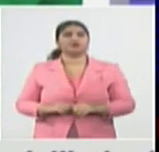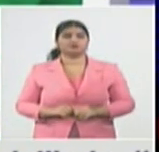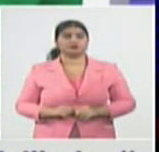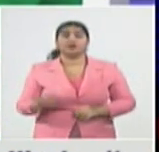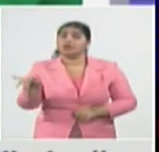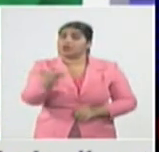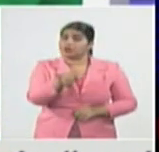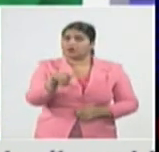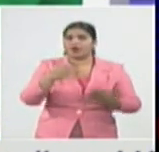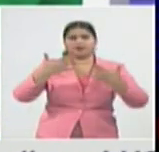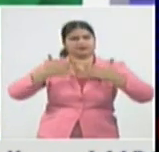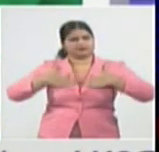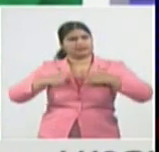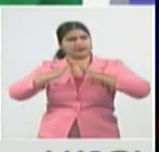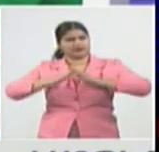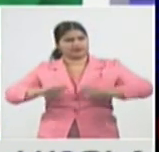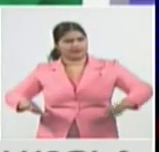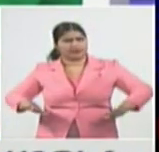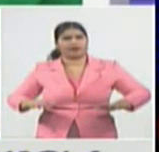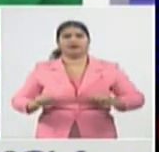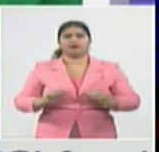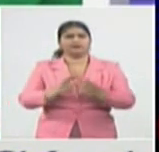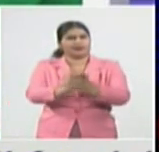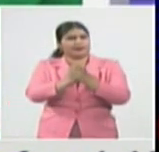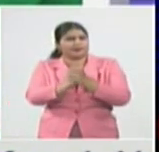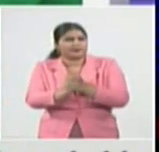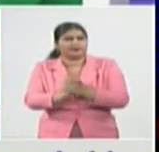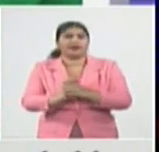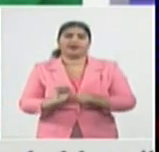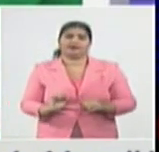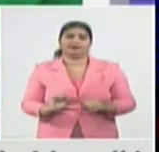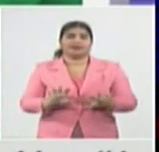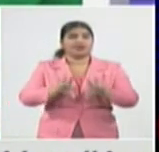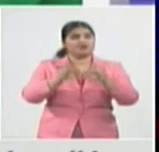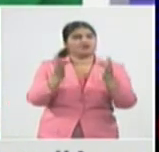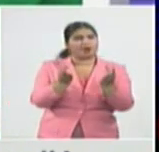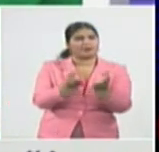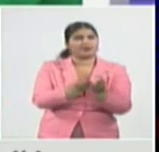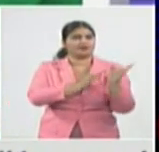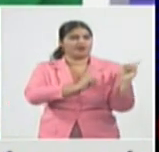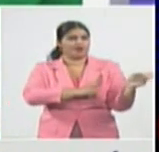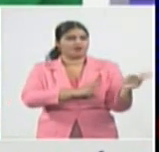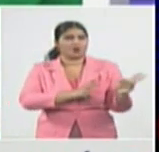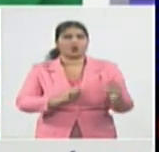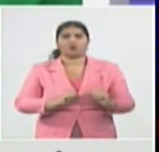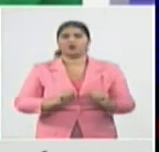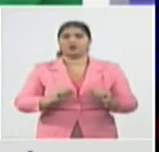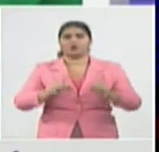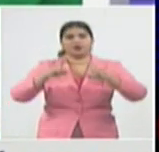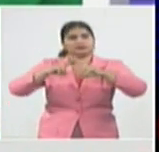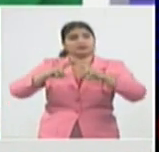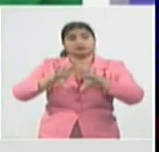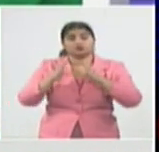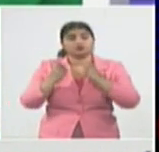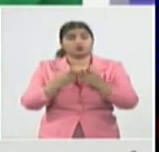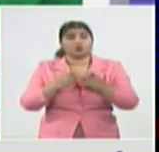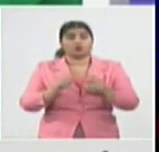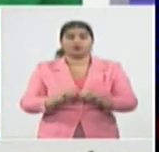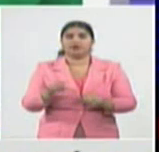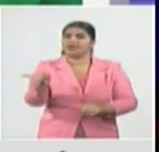amistades los vecinos y en estos últimos tiempos también se ha visto la incorporación también de las propias mascotas en el